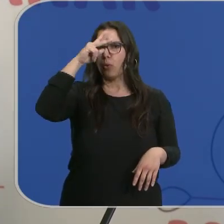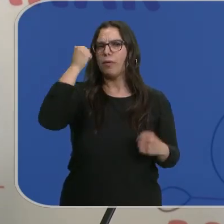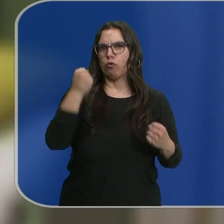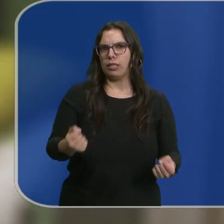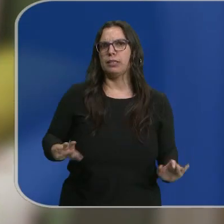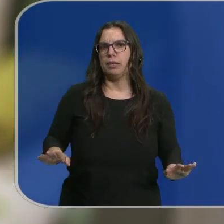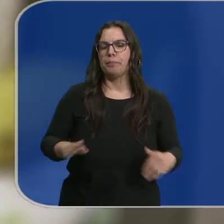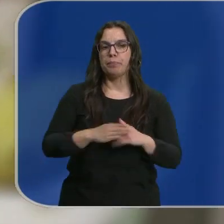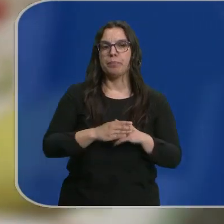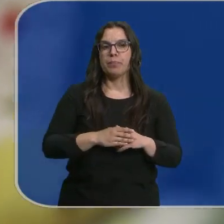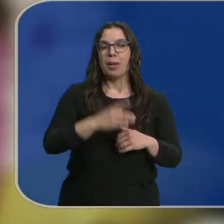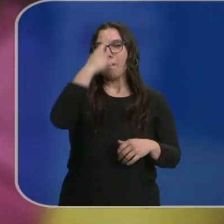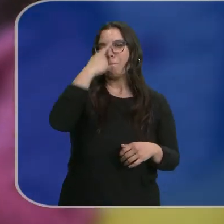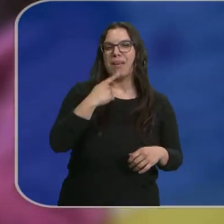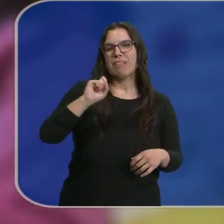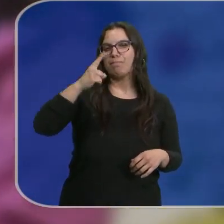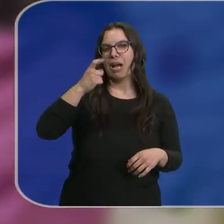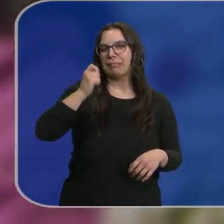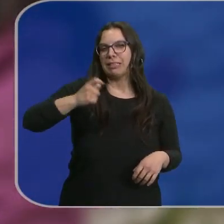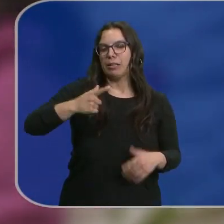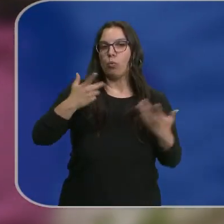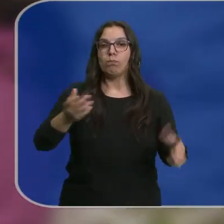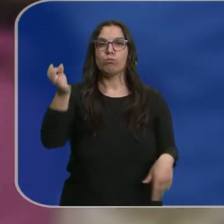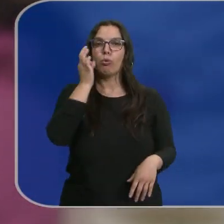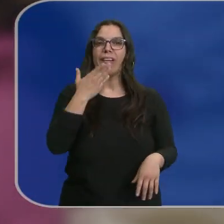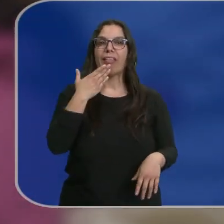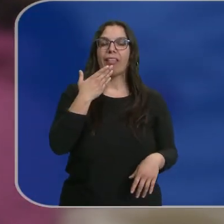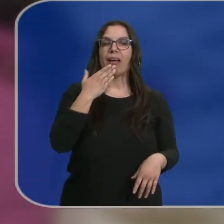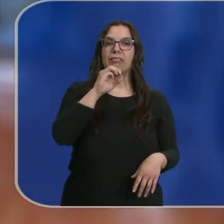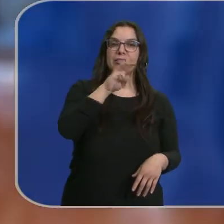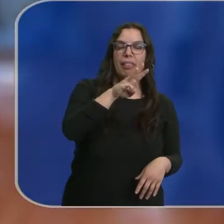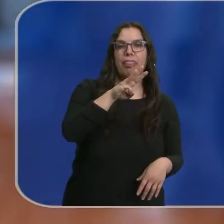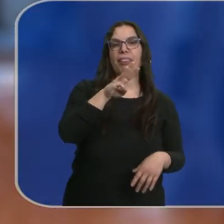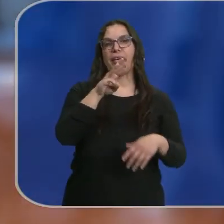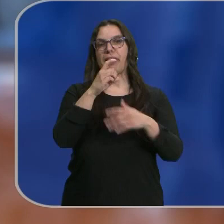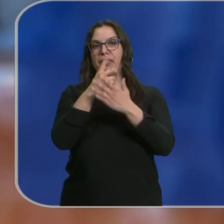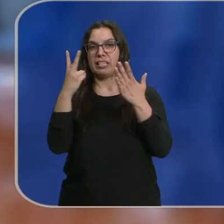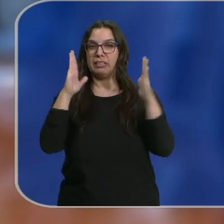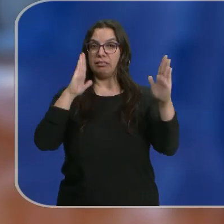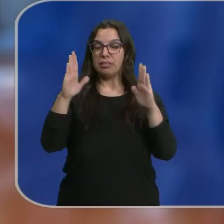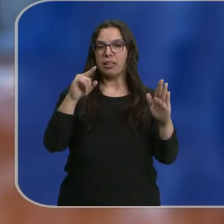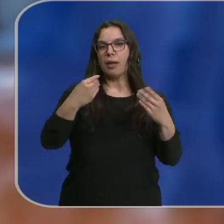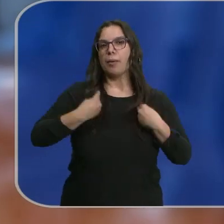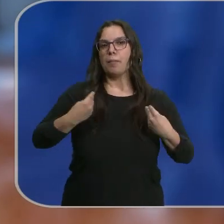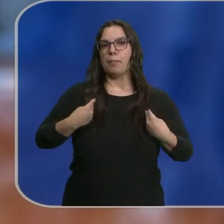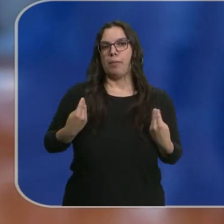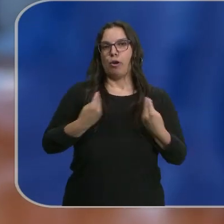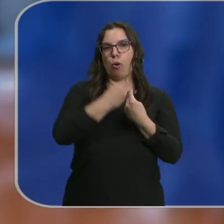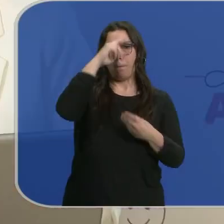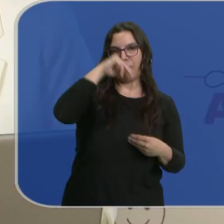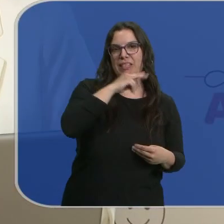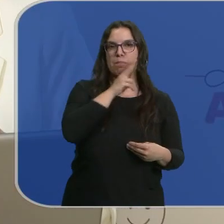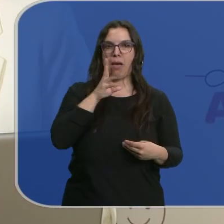preocupantes. El principal perfil que hay detrás de estos problemas son mujeres menores de entre 13 y 17 años que viven con ambos